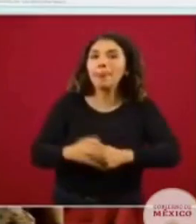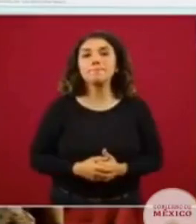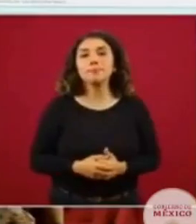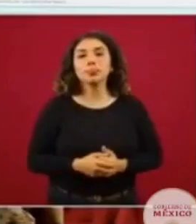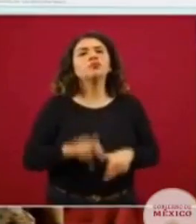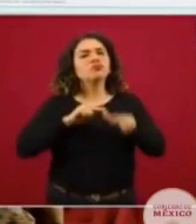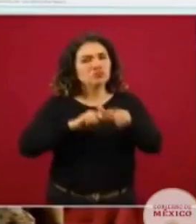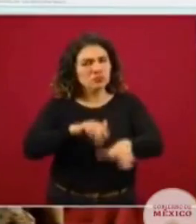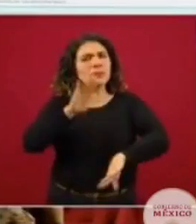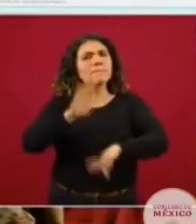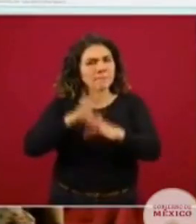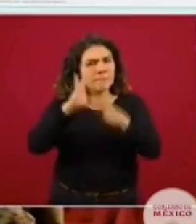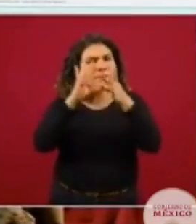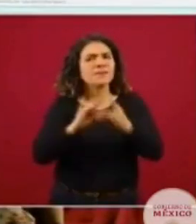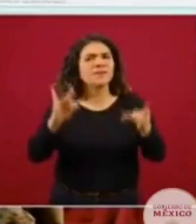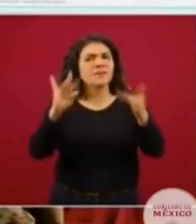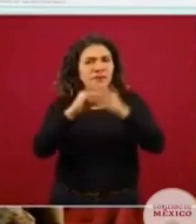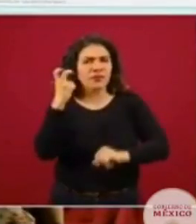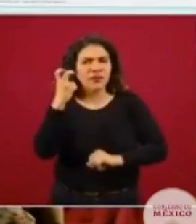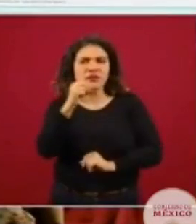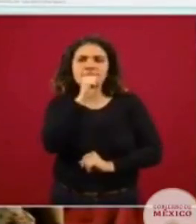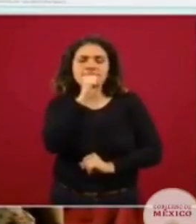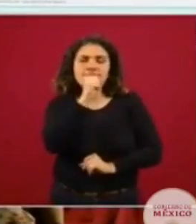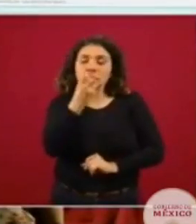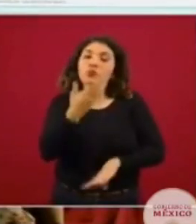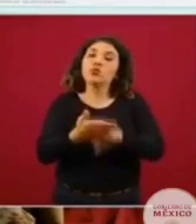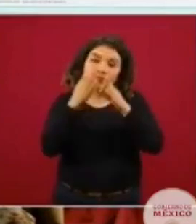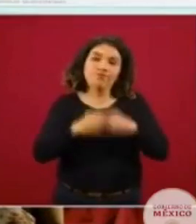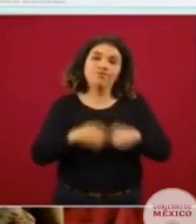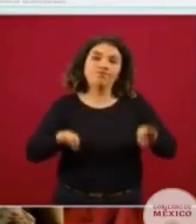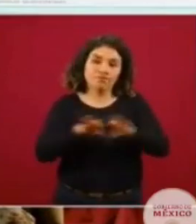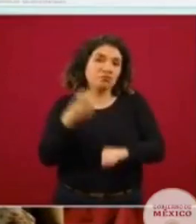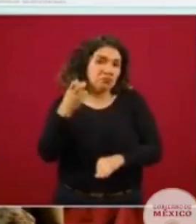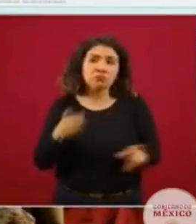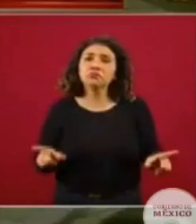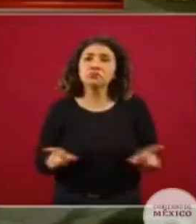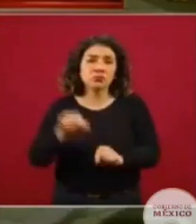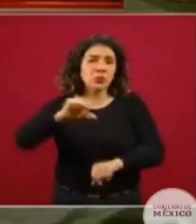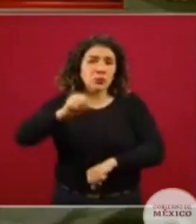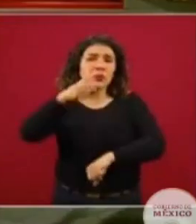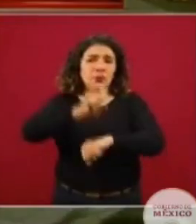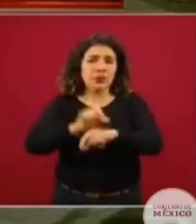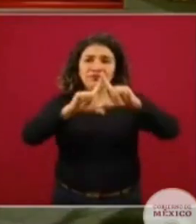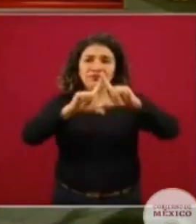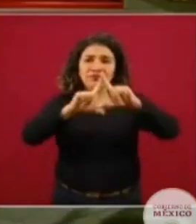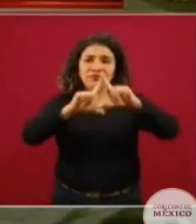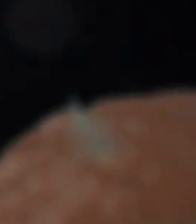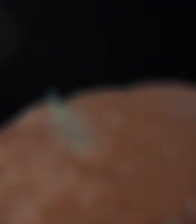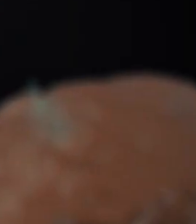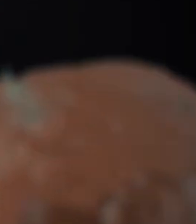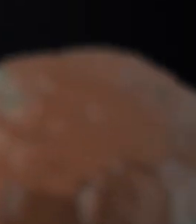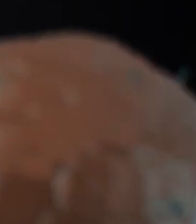continuar dando seguimiento a estos indicadores, que es muy importante. Y sería la actualización para el panorama nacional.